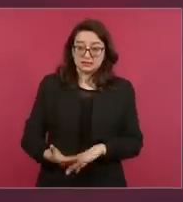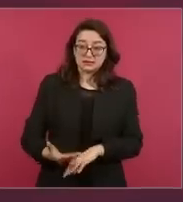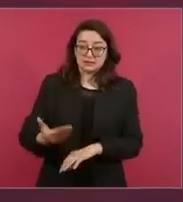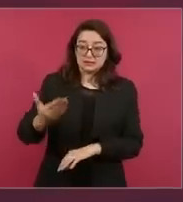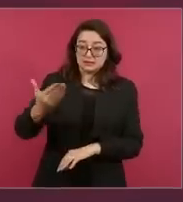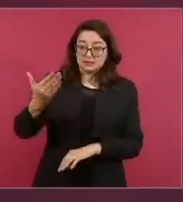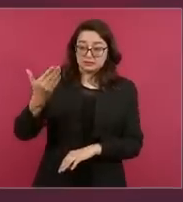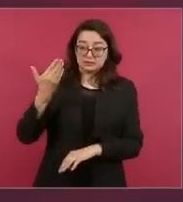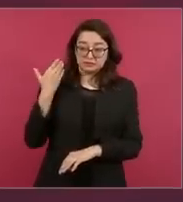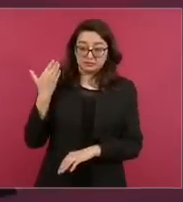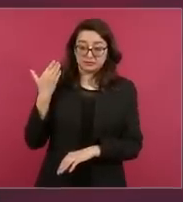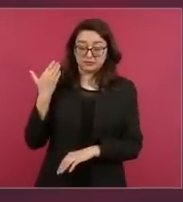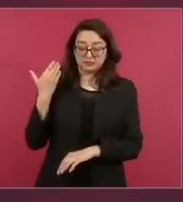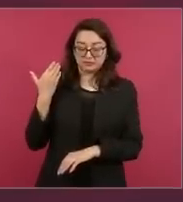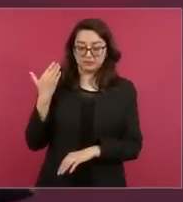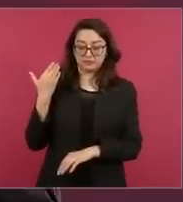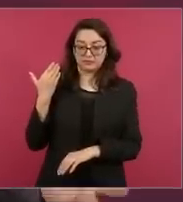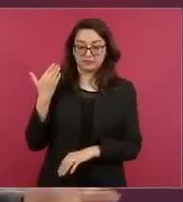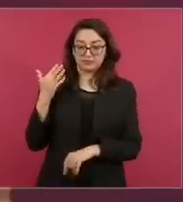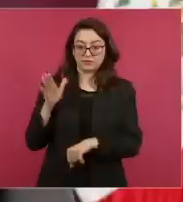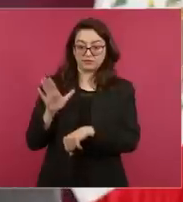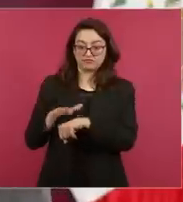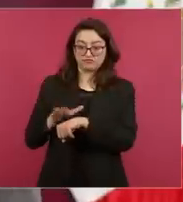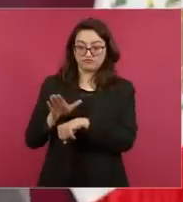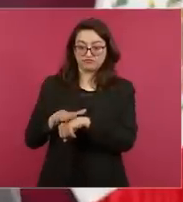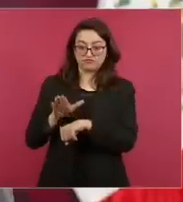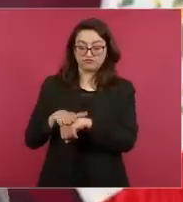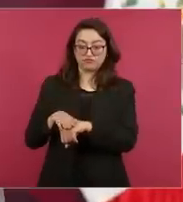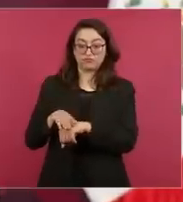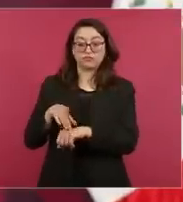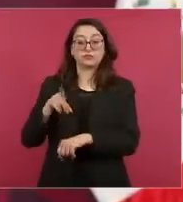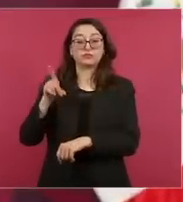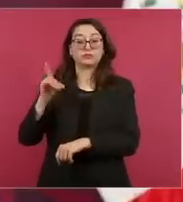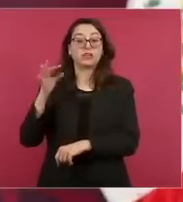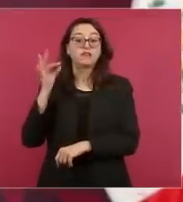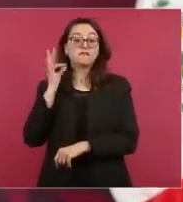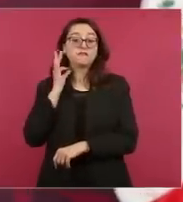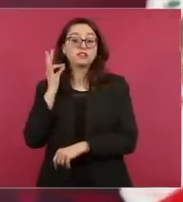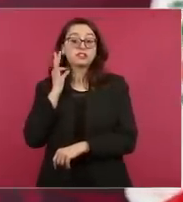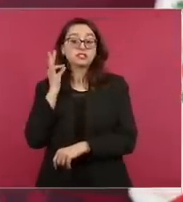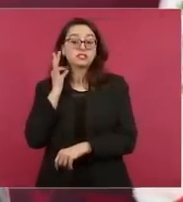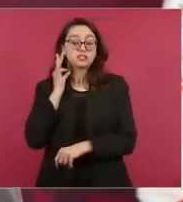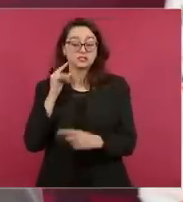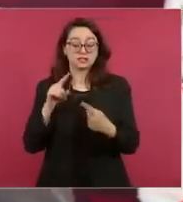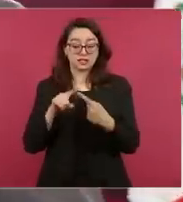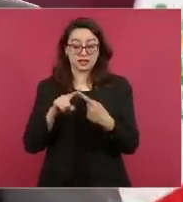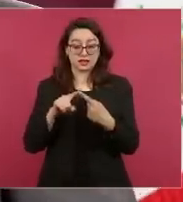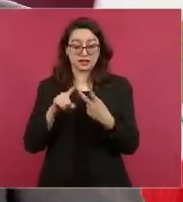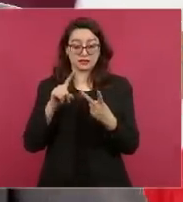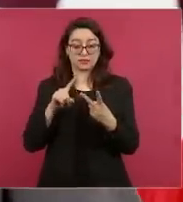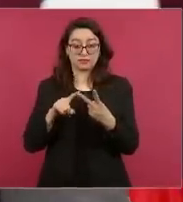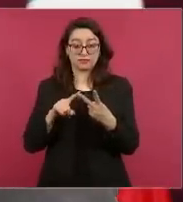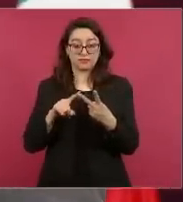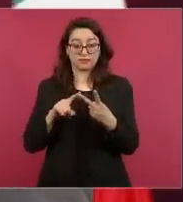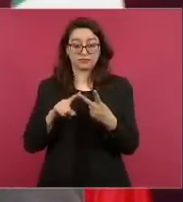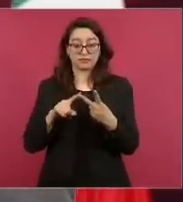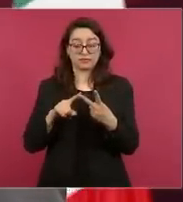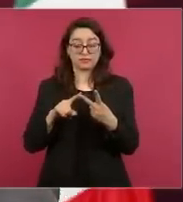de que nos reuniéramos con el fiscal general, con el presidente en ese entonces